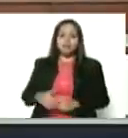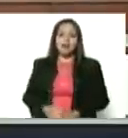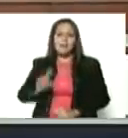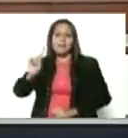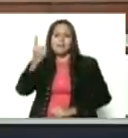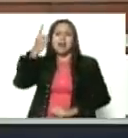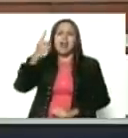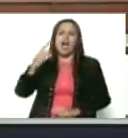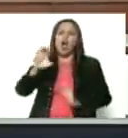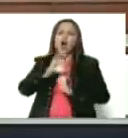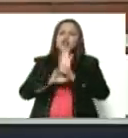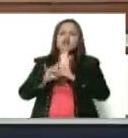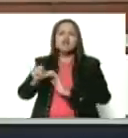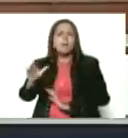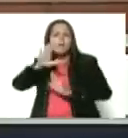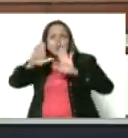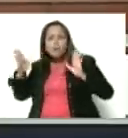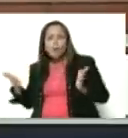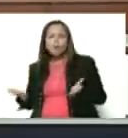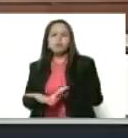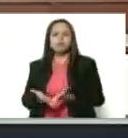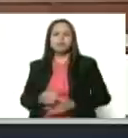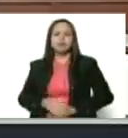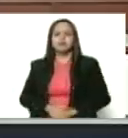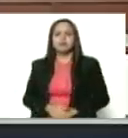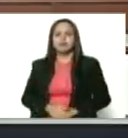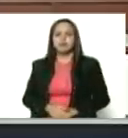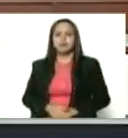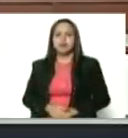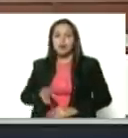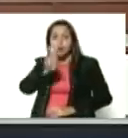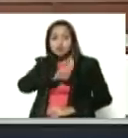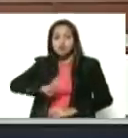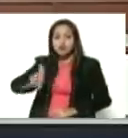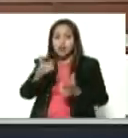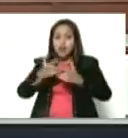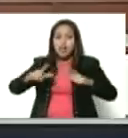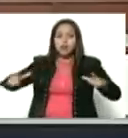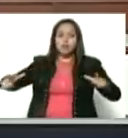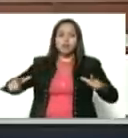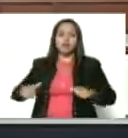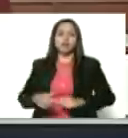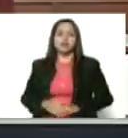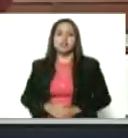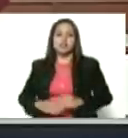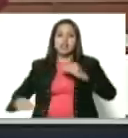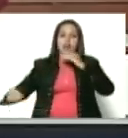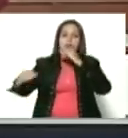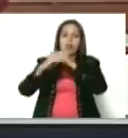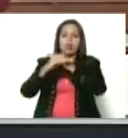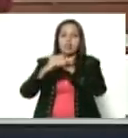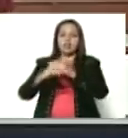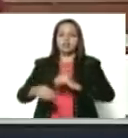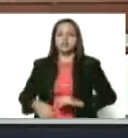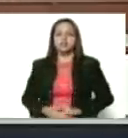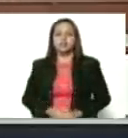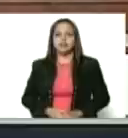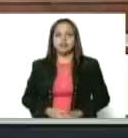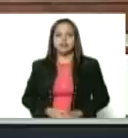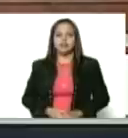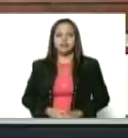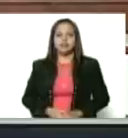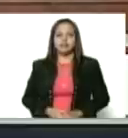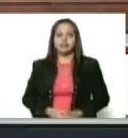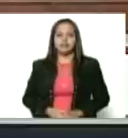la primera Constitución del mundo donde se utilizó el lenguaje de igualdad de género. Yo